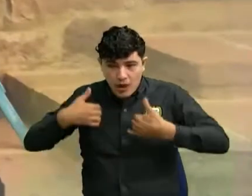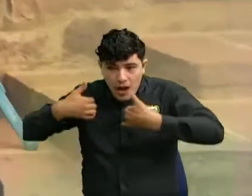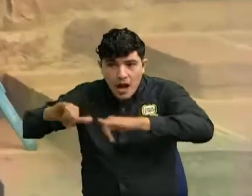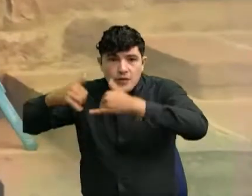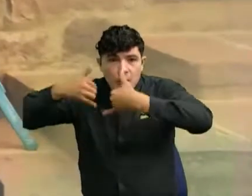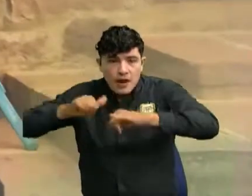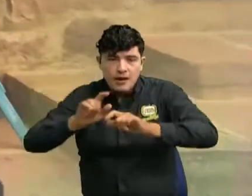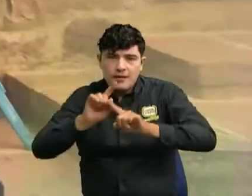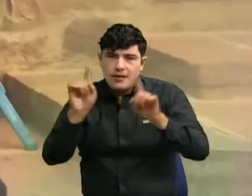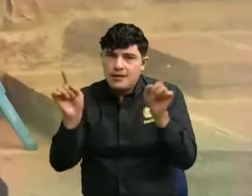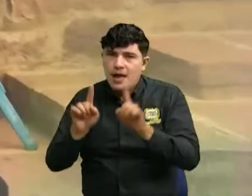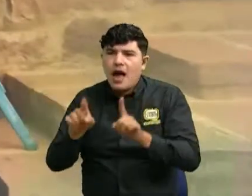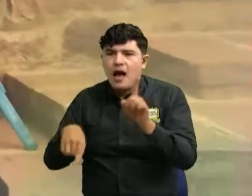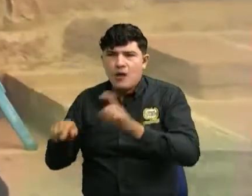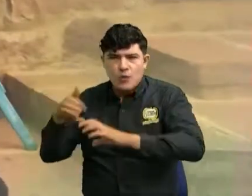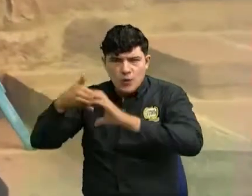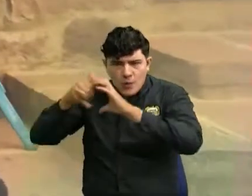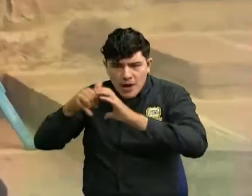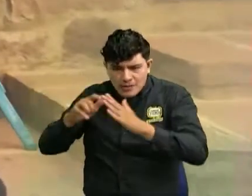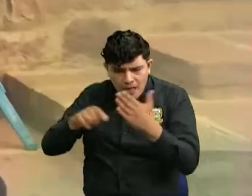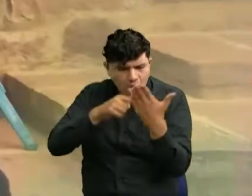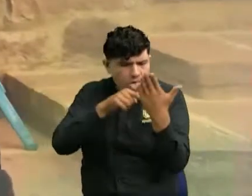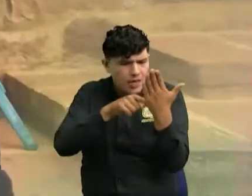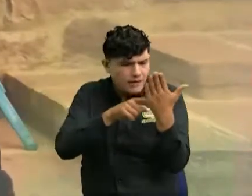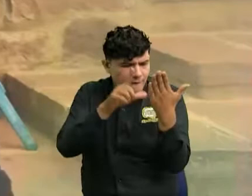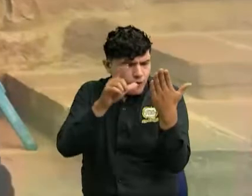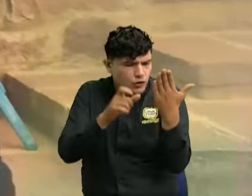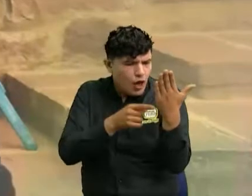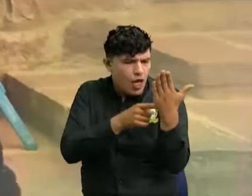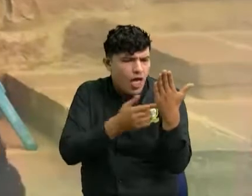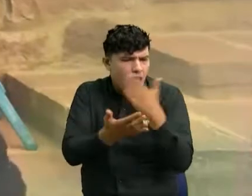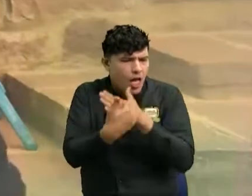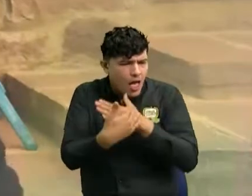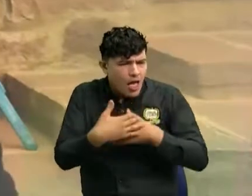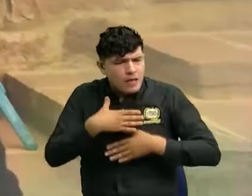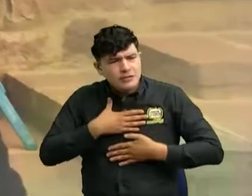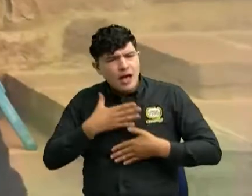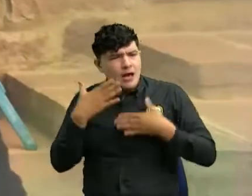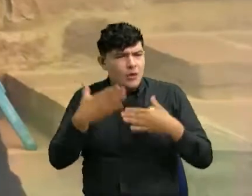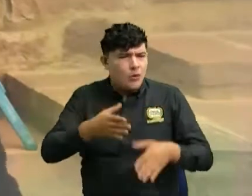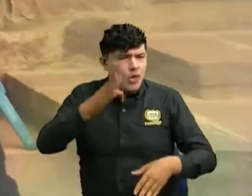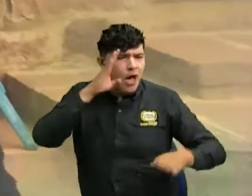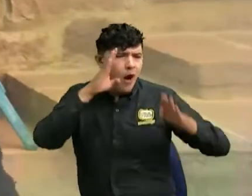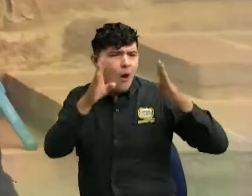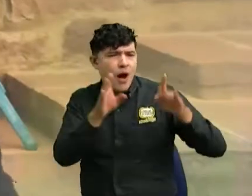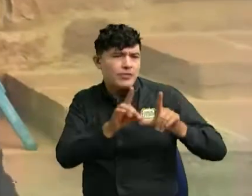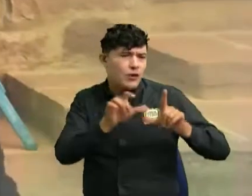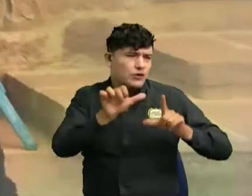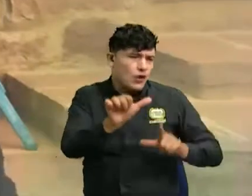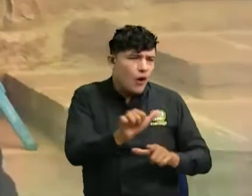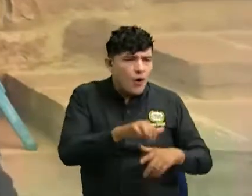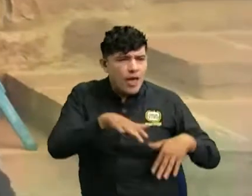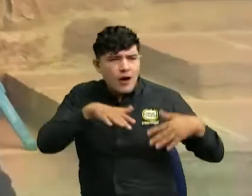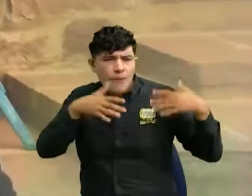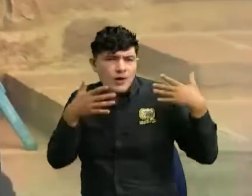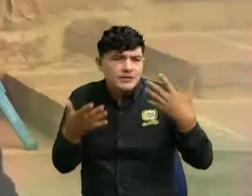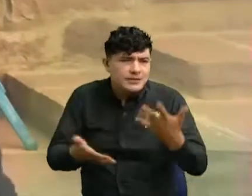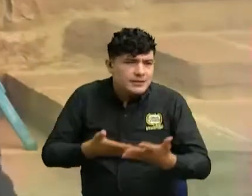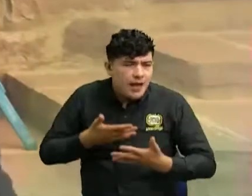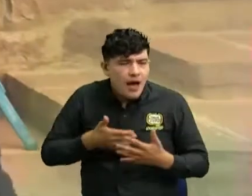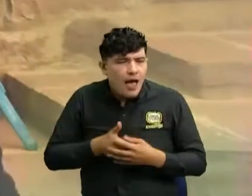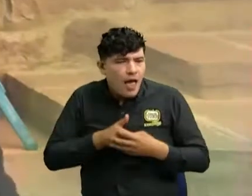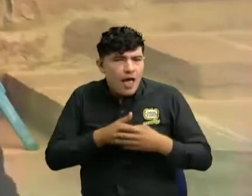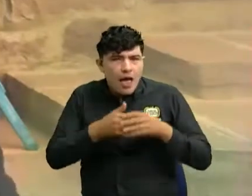apareciendo un mensaje de WhatsApp con su foto. Y saludan, o sea, saludan, doctora fulana, ¿cómo le va? ¿Cómo